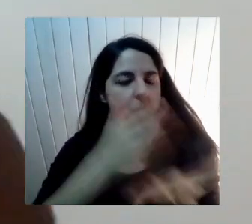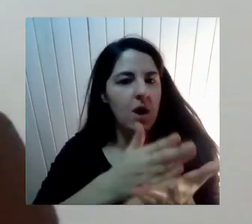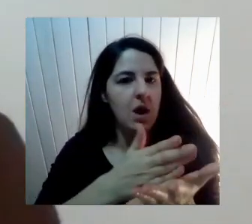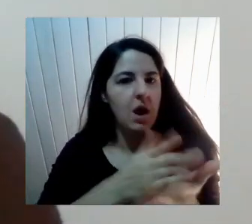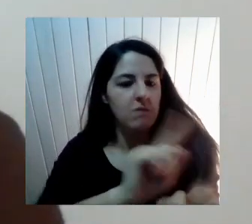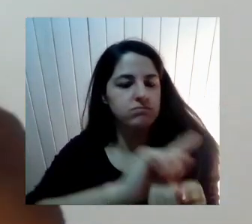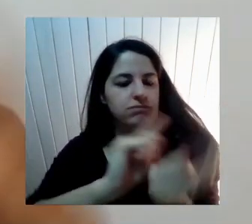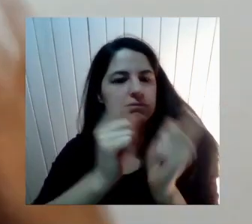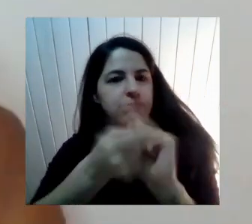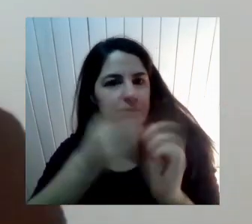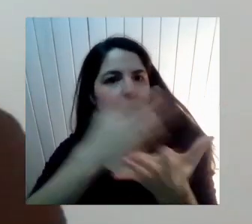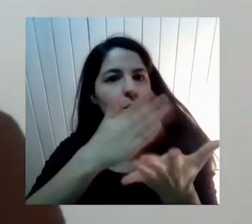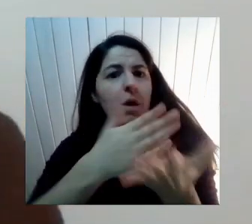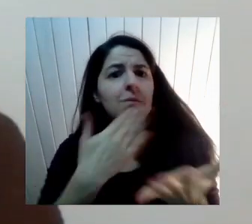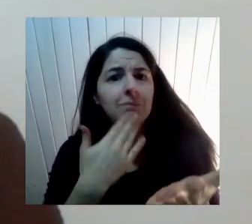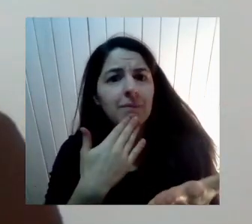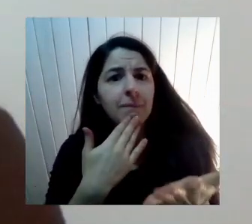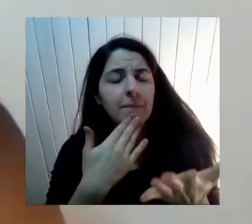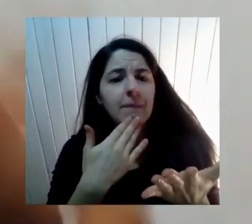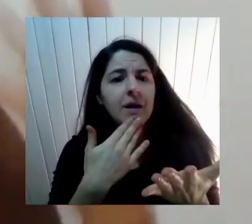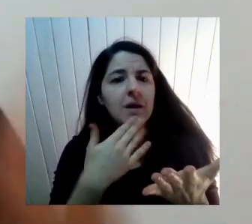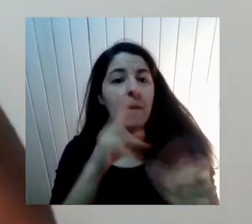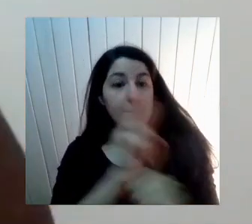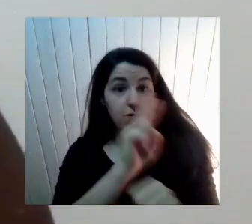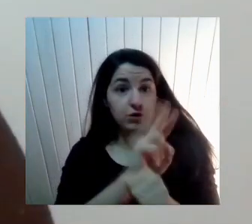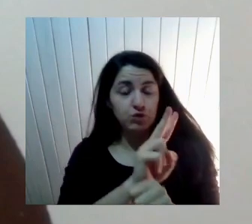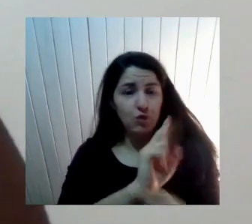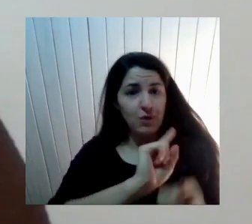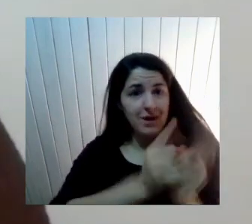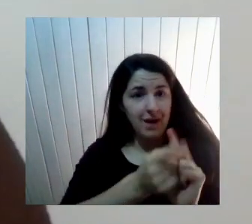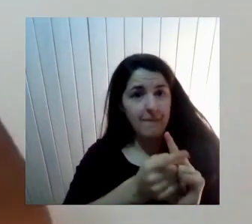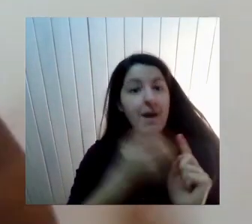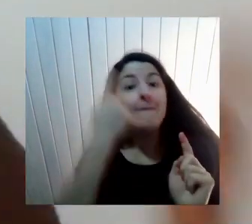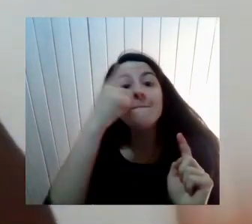propia Escuela Que Va Desde Las Y Los Docentes Los Adultos Que